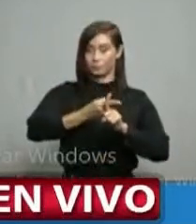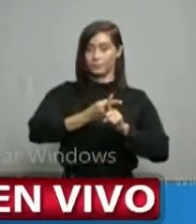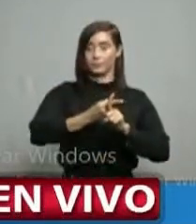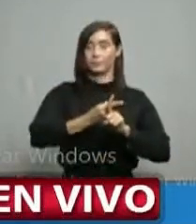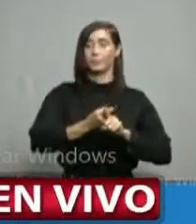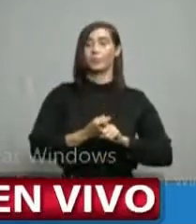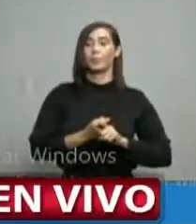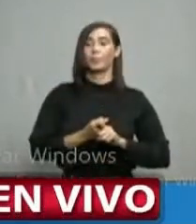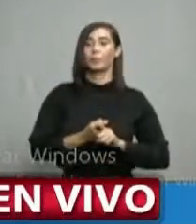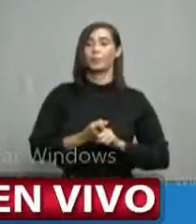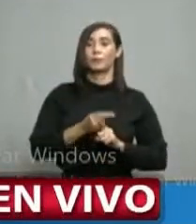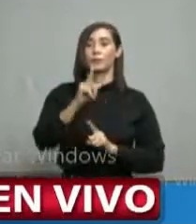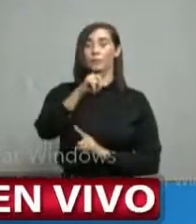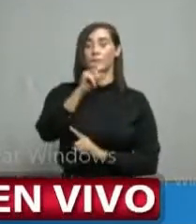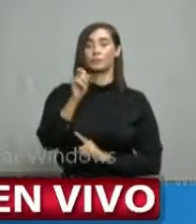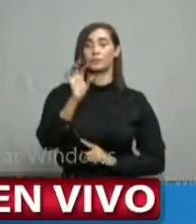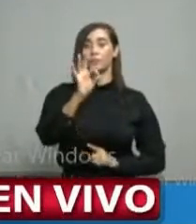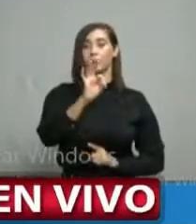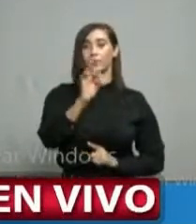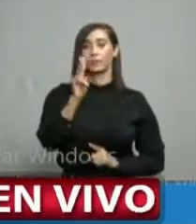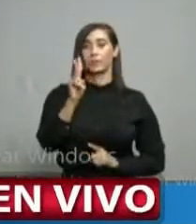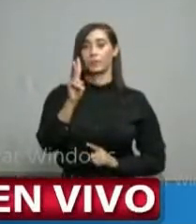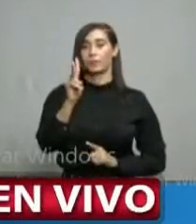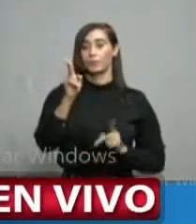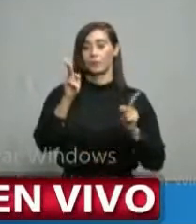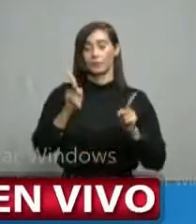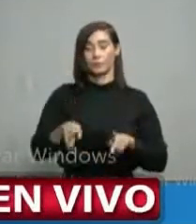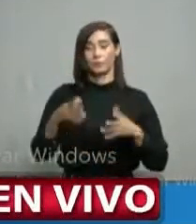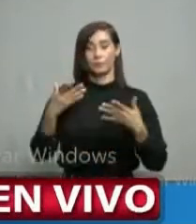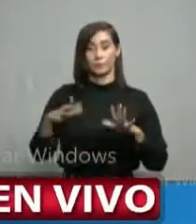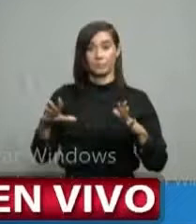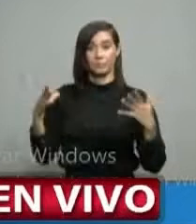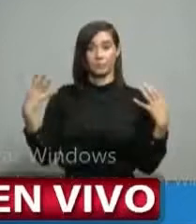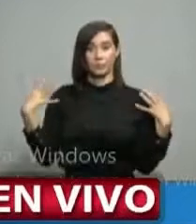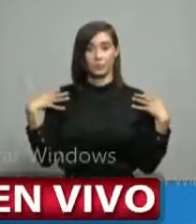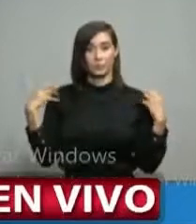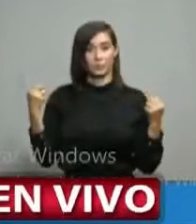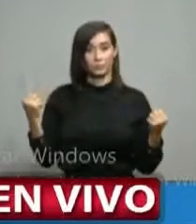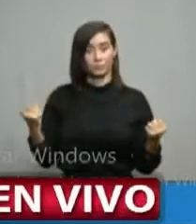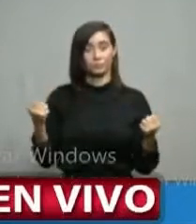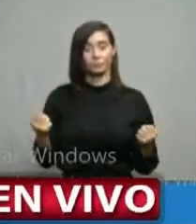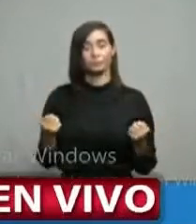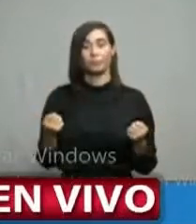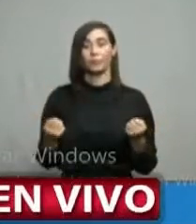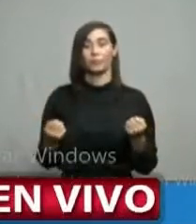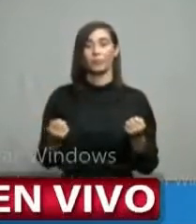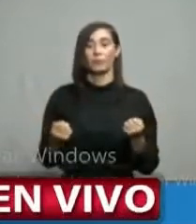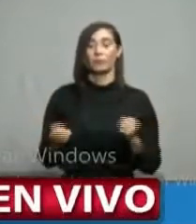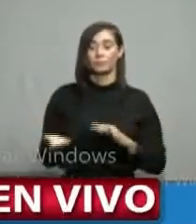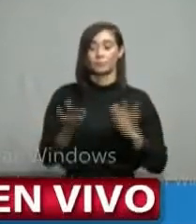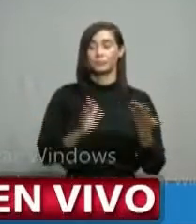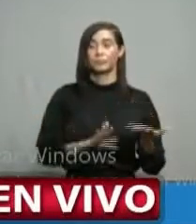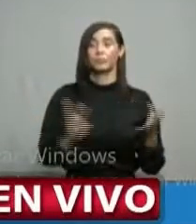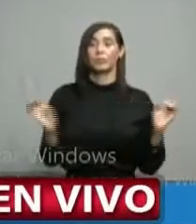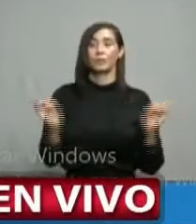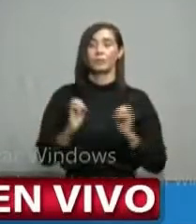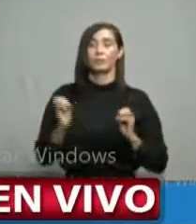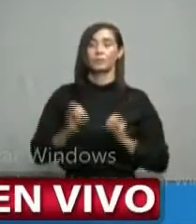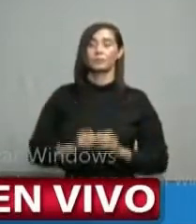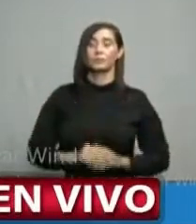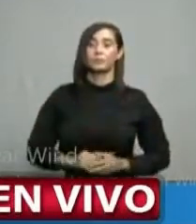positividad, 192 de los 239 recuperados, 0